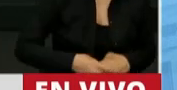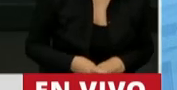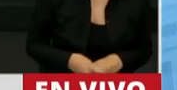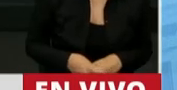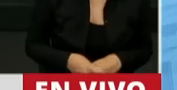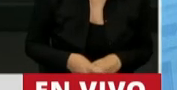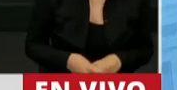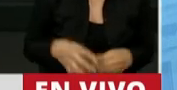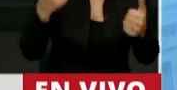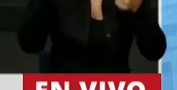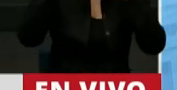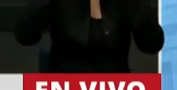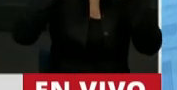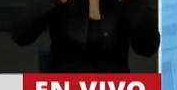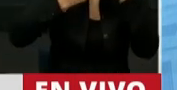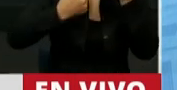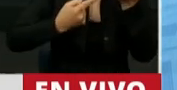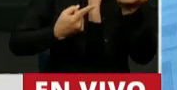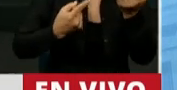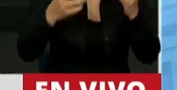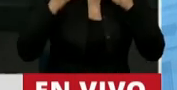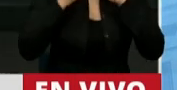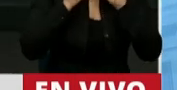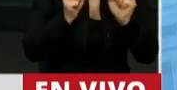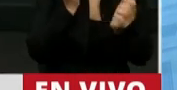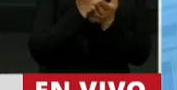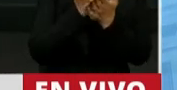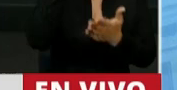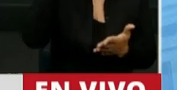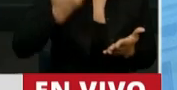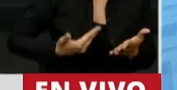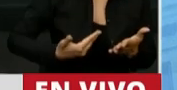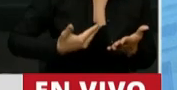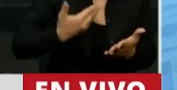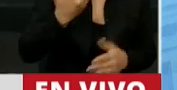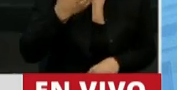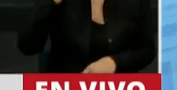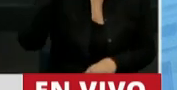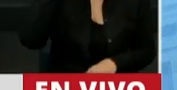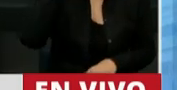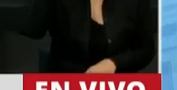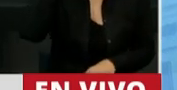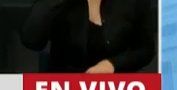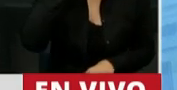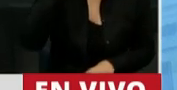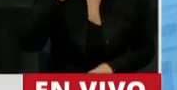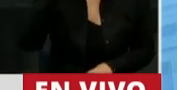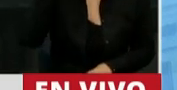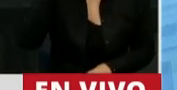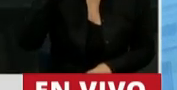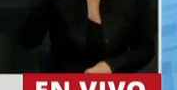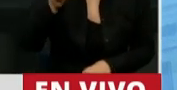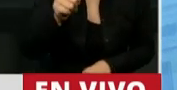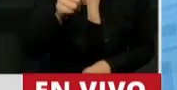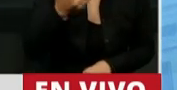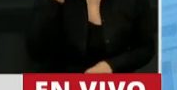De todo esto, el secretario de Derechos Humanos, Horacio Pietragala, no ha dicho ni